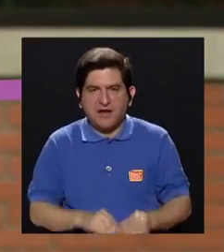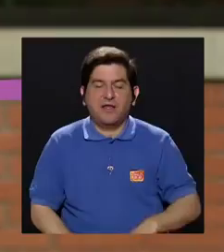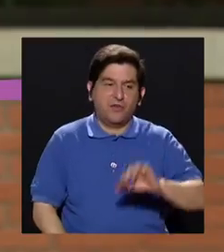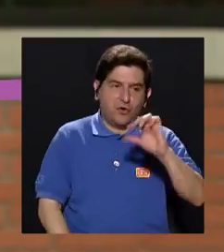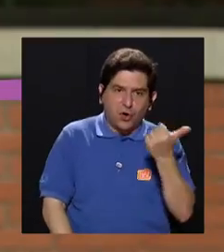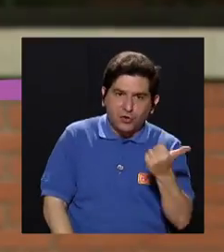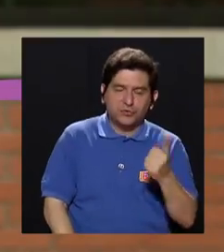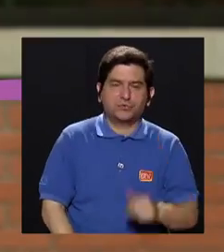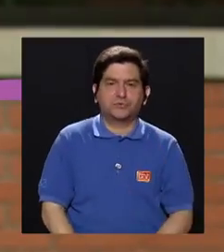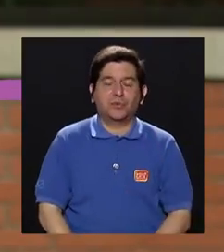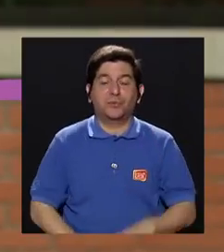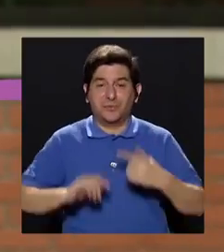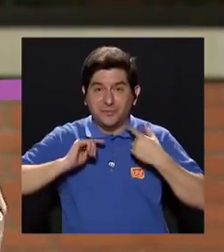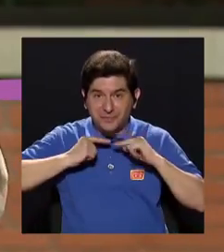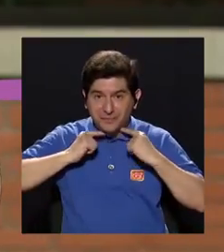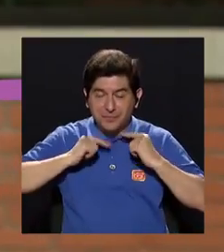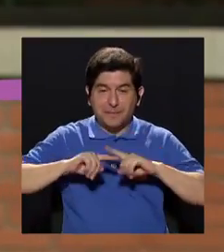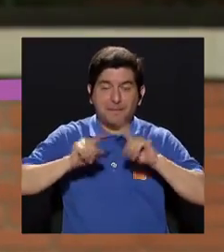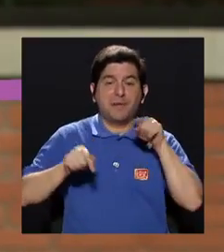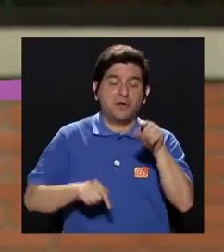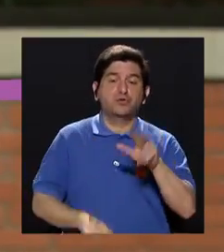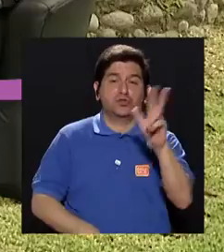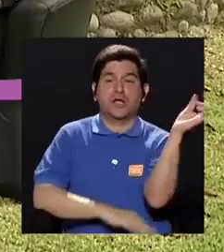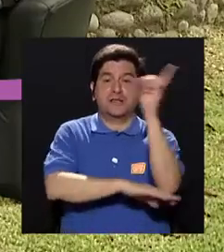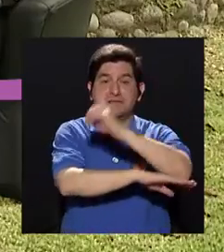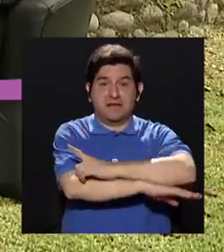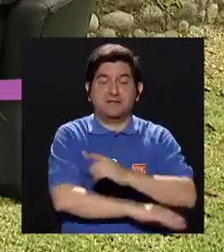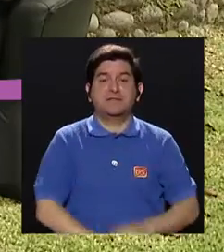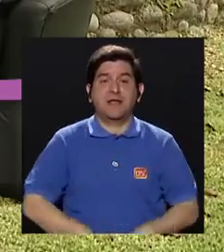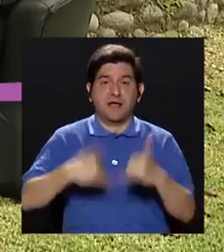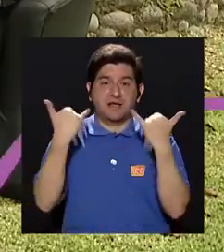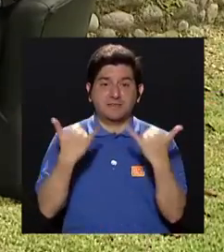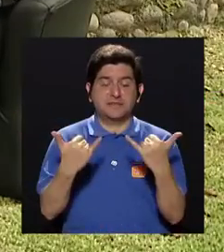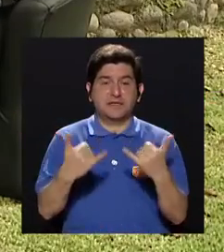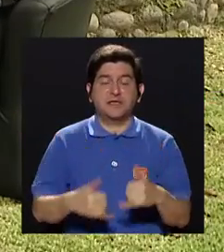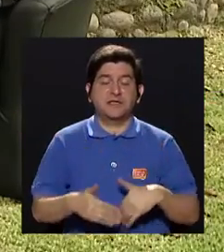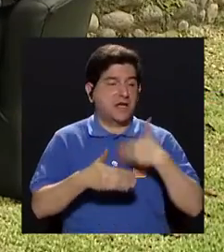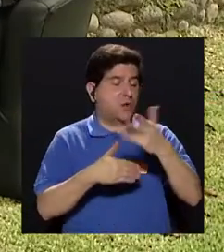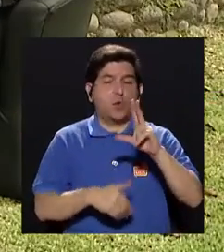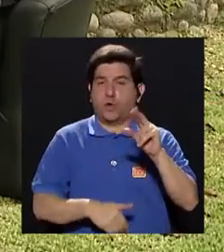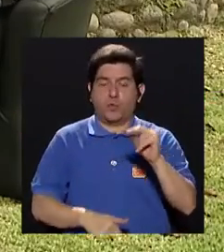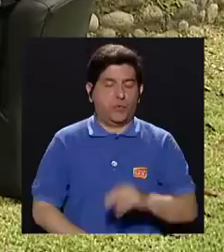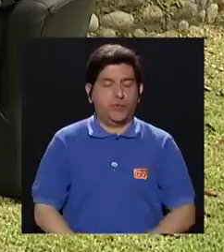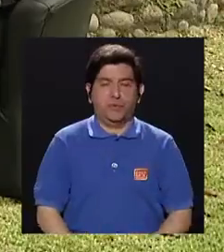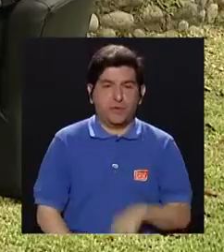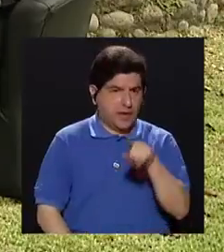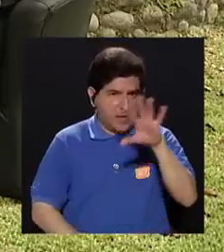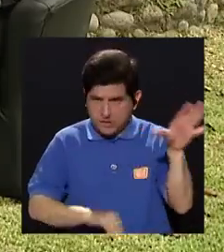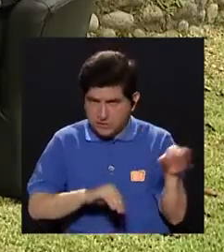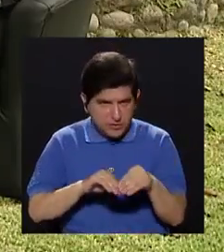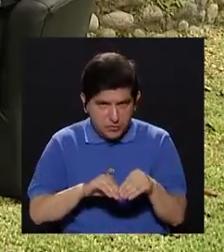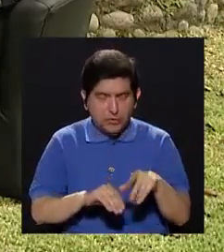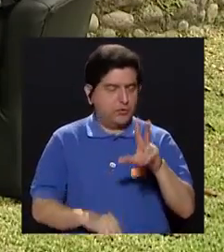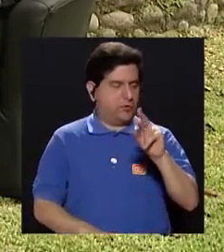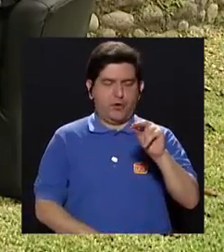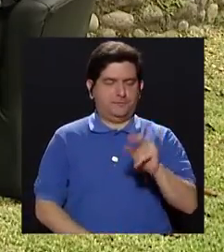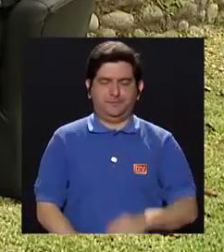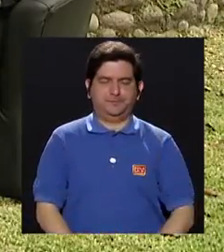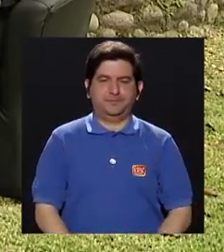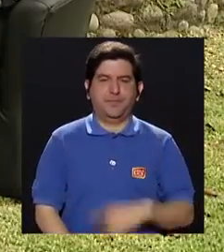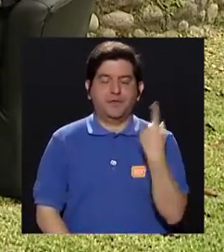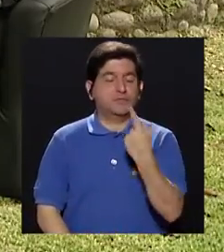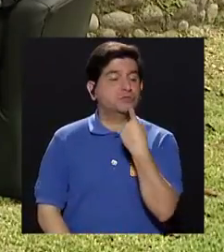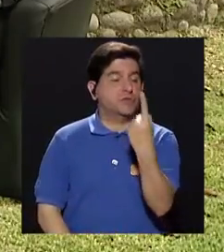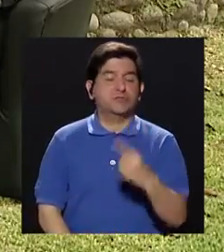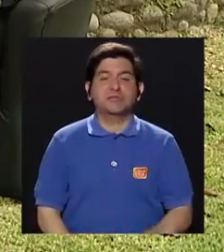añado a eso. Uno más, ajá, para el dolor de garganta, pero lo tomaste tres días y salió. Y se fue, ya no lo tomaste más. Ok, entonces ese no se incluye. Ese no